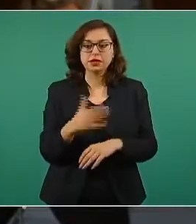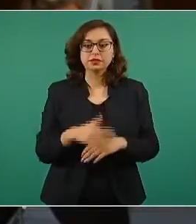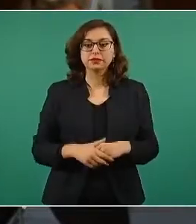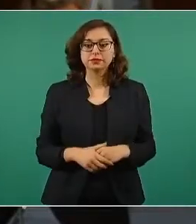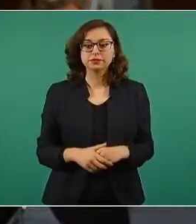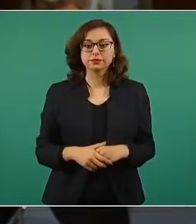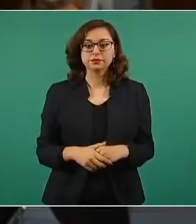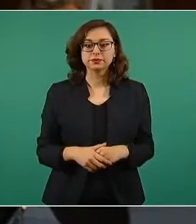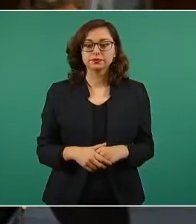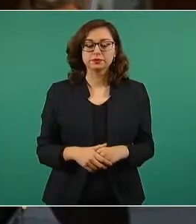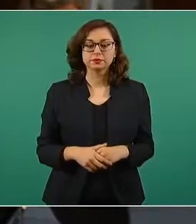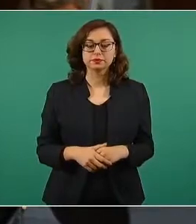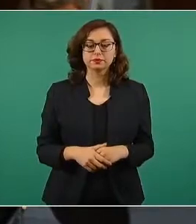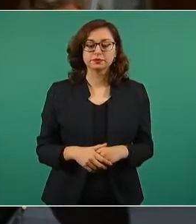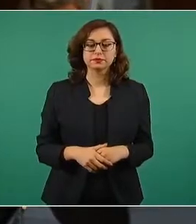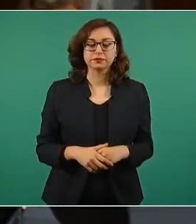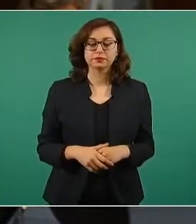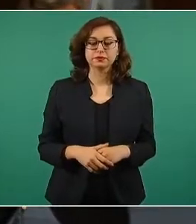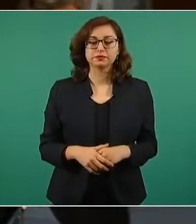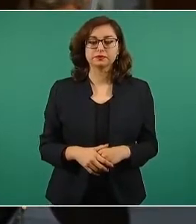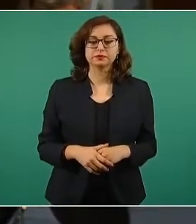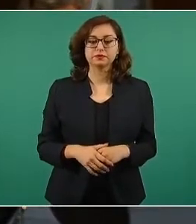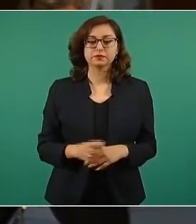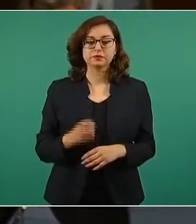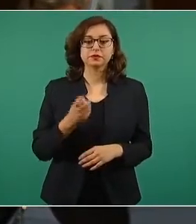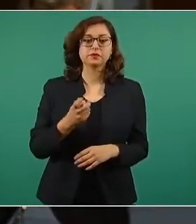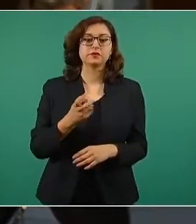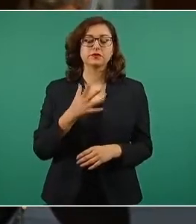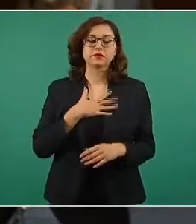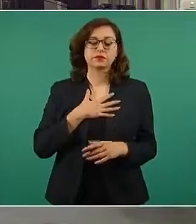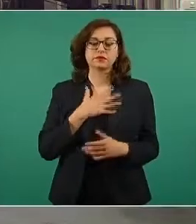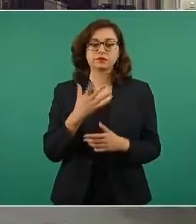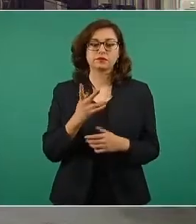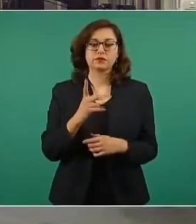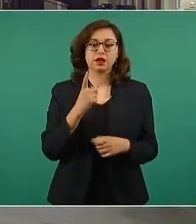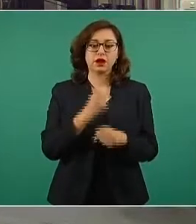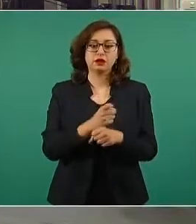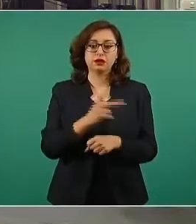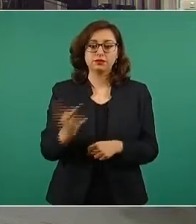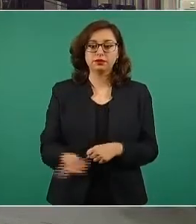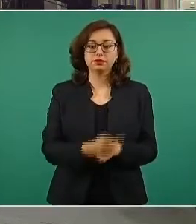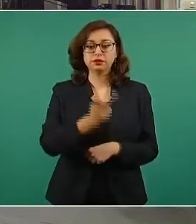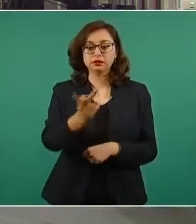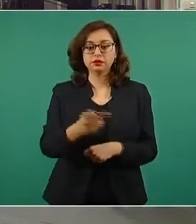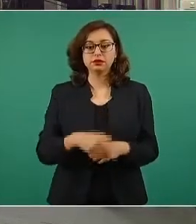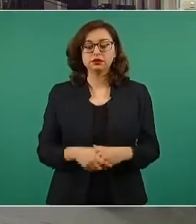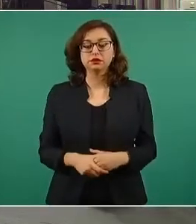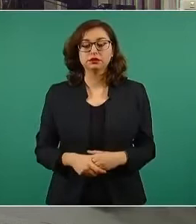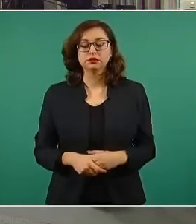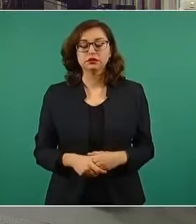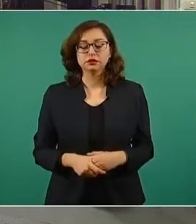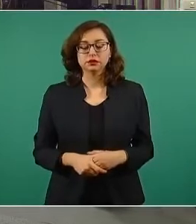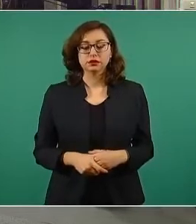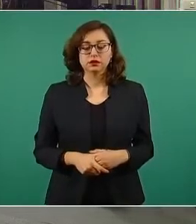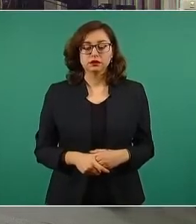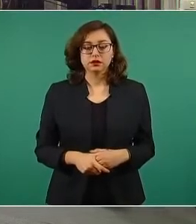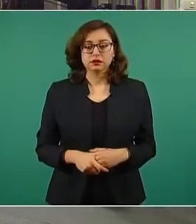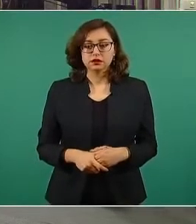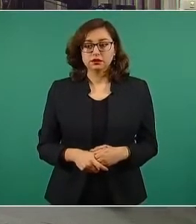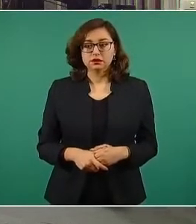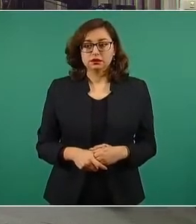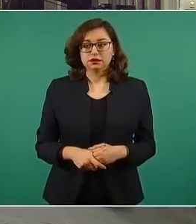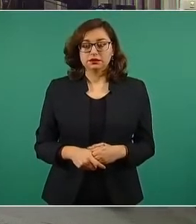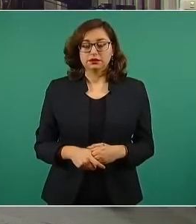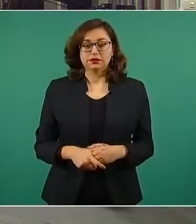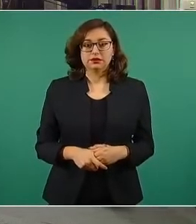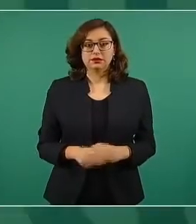de agua. Entonces, esa sería mi primera pregunta, señor presidente. Pues es un tema que